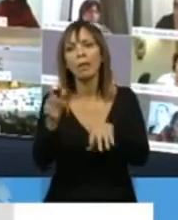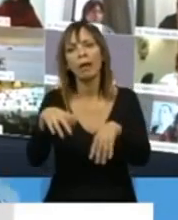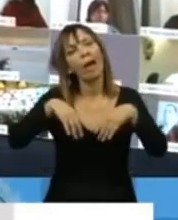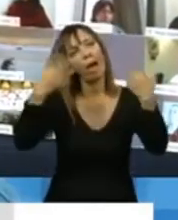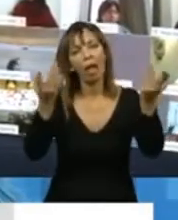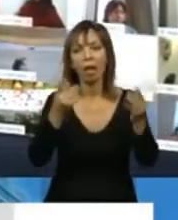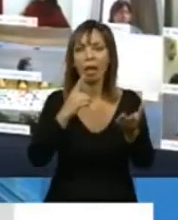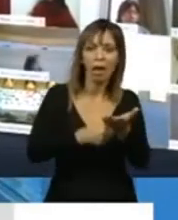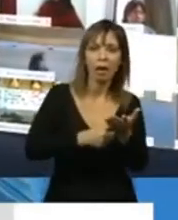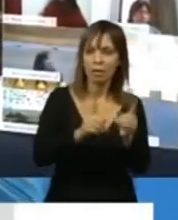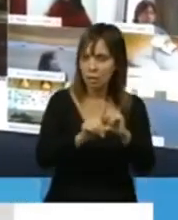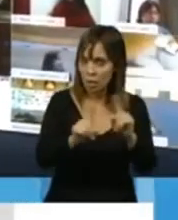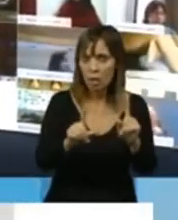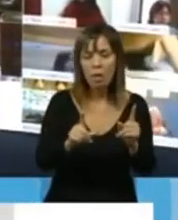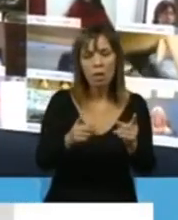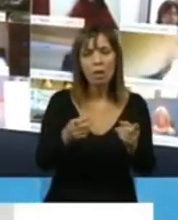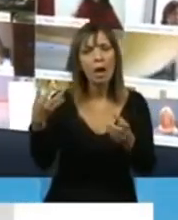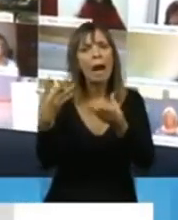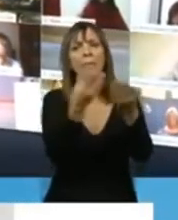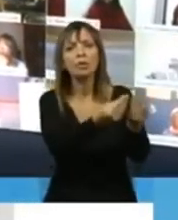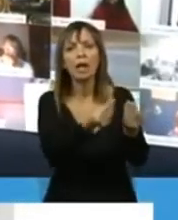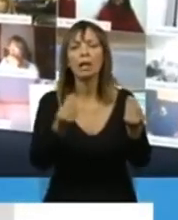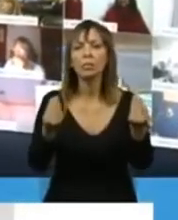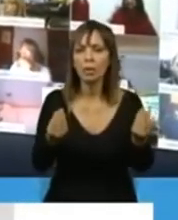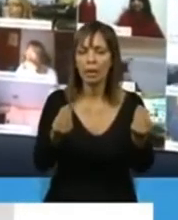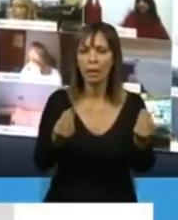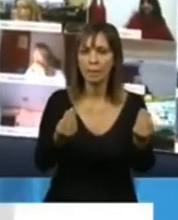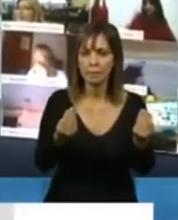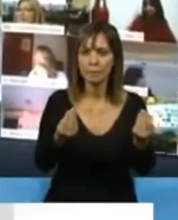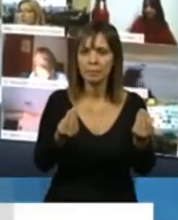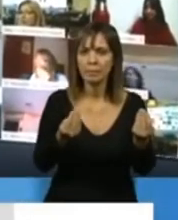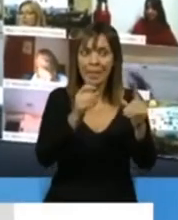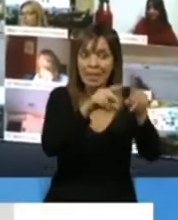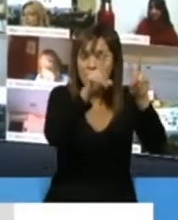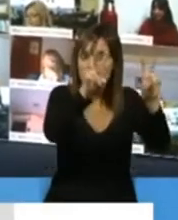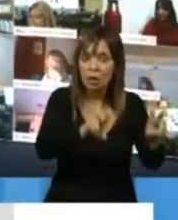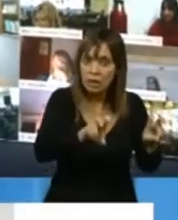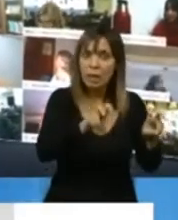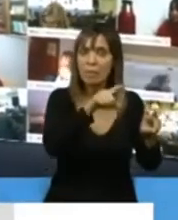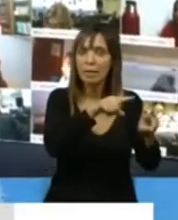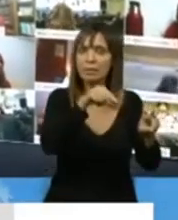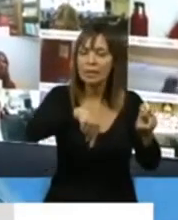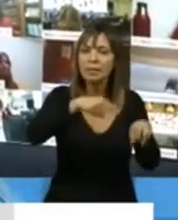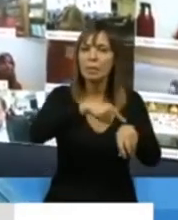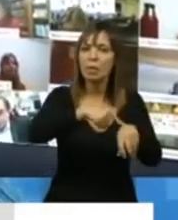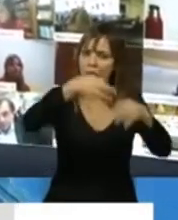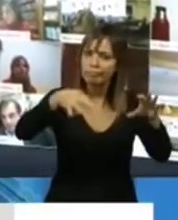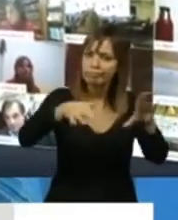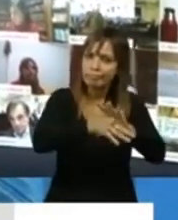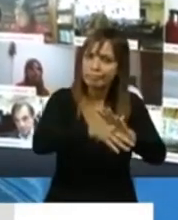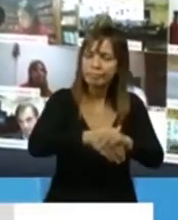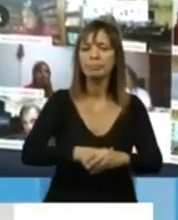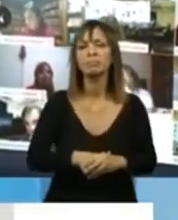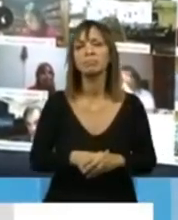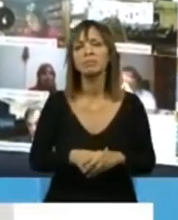sino simplemente porque son las cuestiones que en este momento corresponden. Por el otro